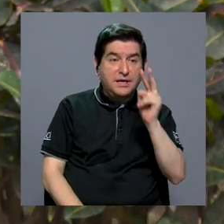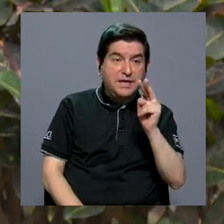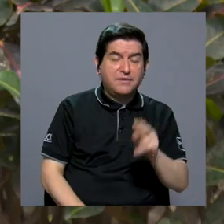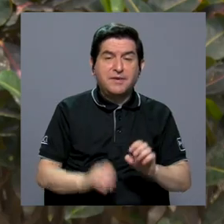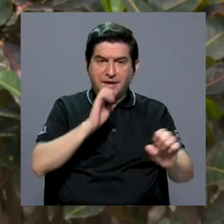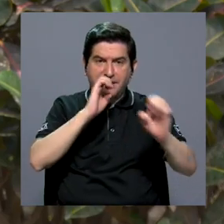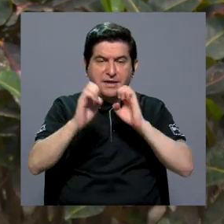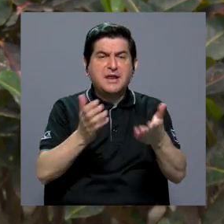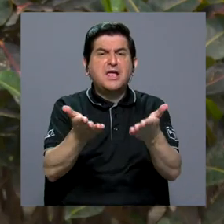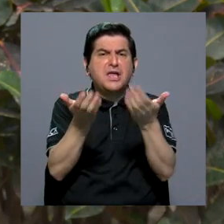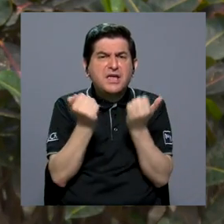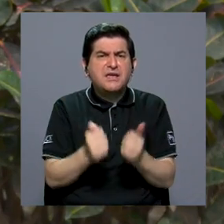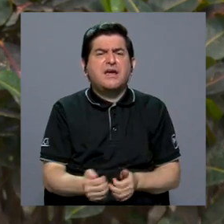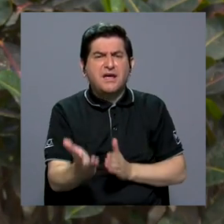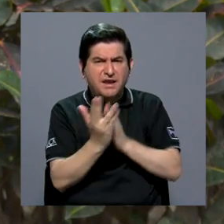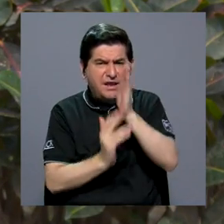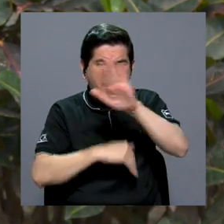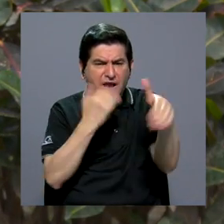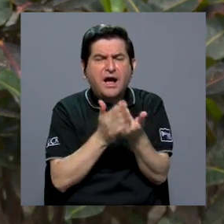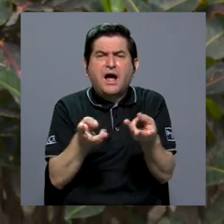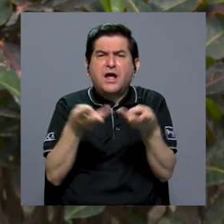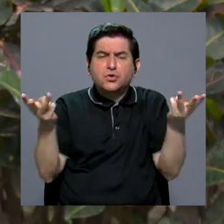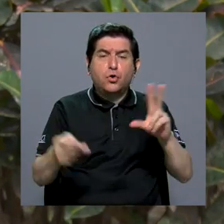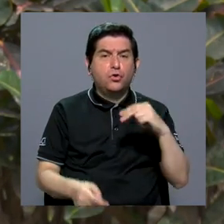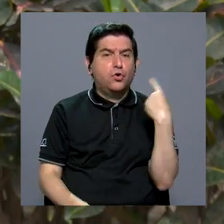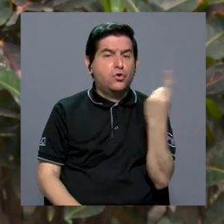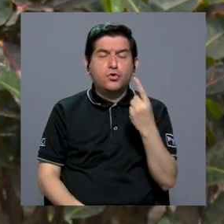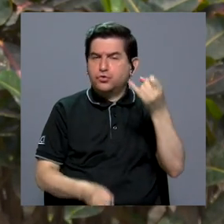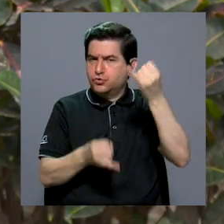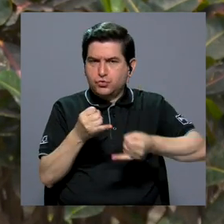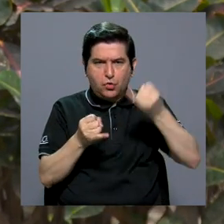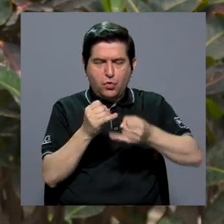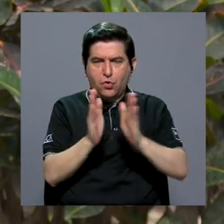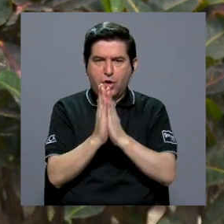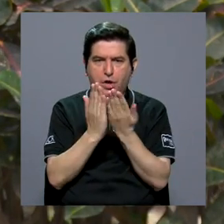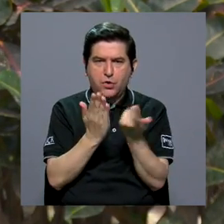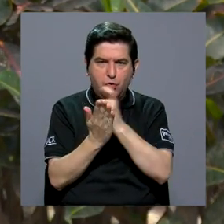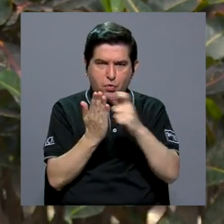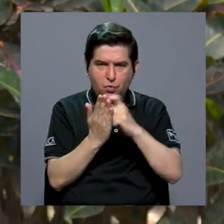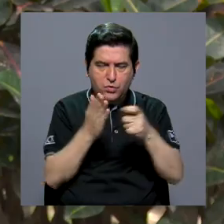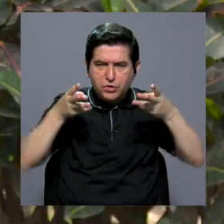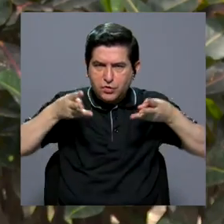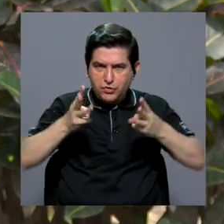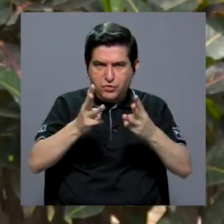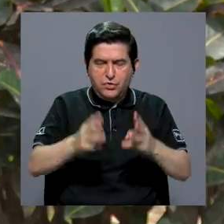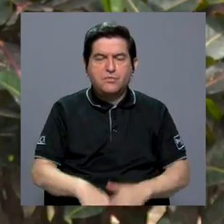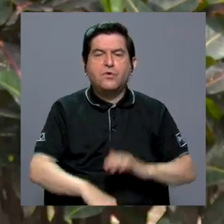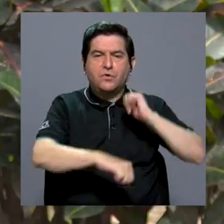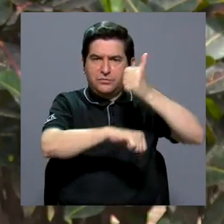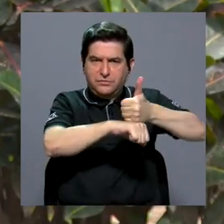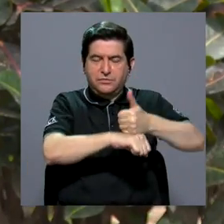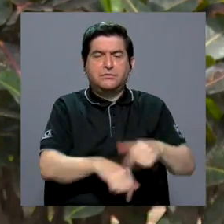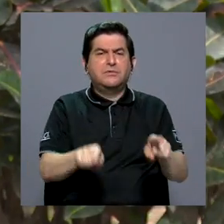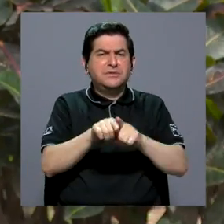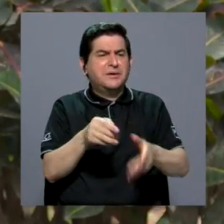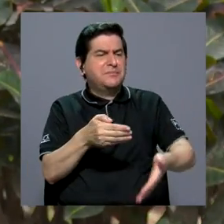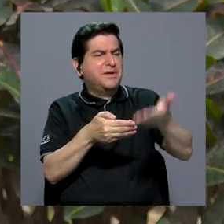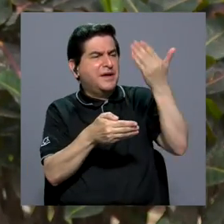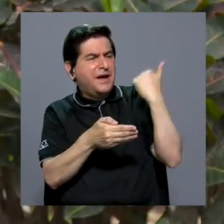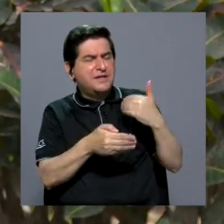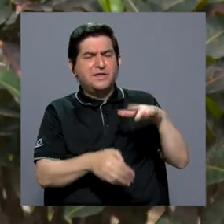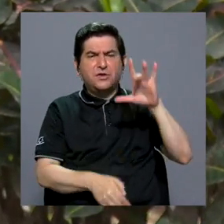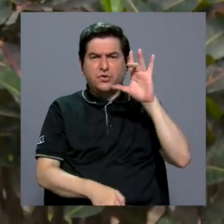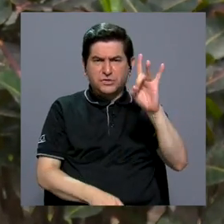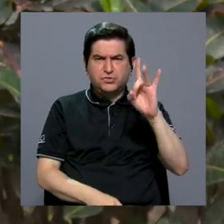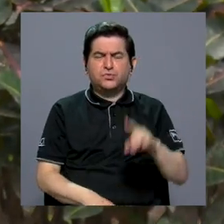entrevista y quieren acceder a todo este material, no solamente al último cuaderno metodológico que se creó, sino también a los